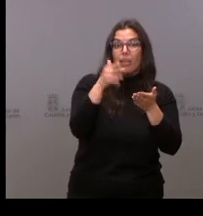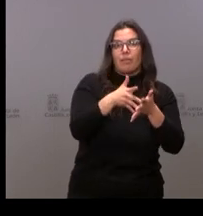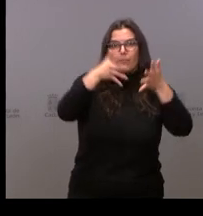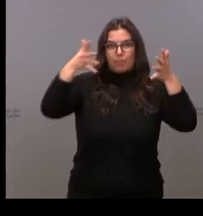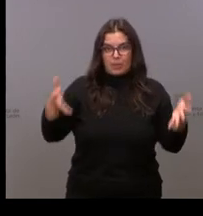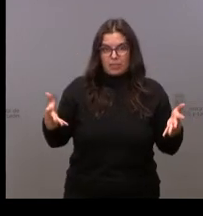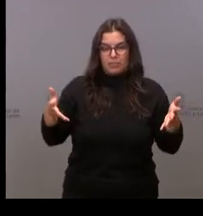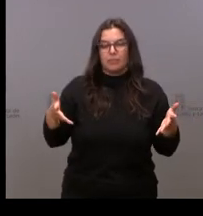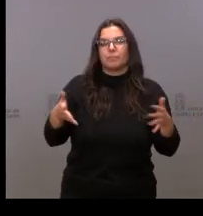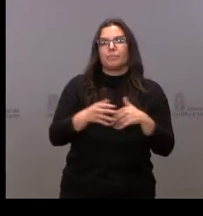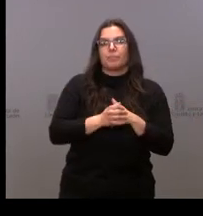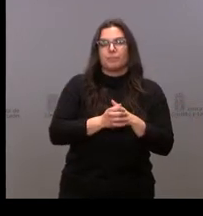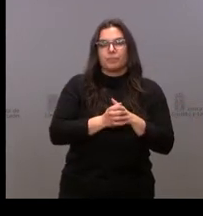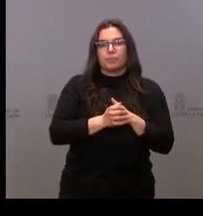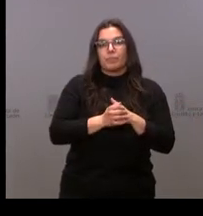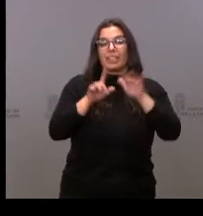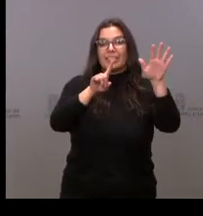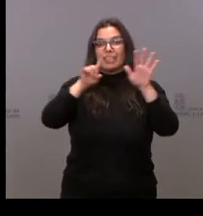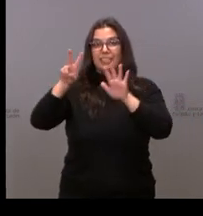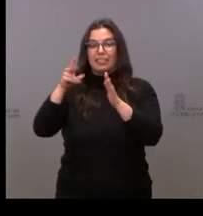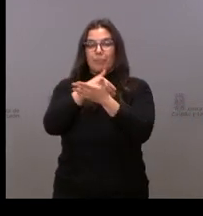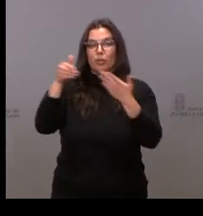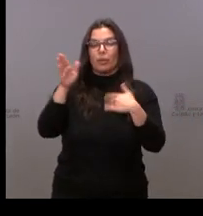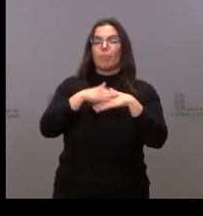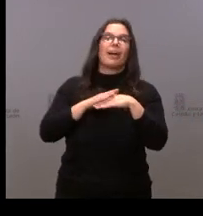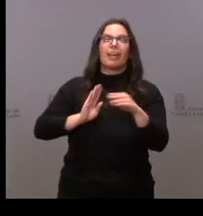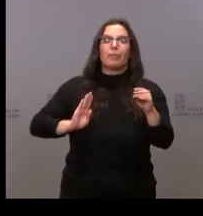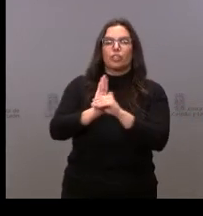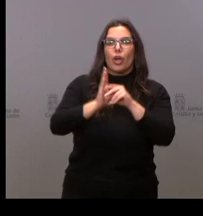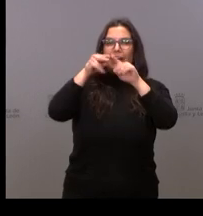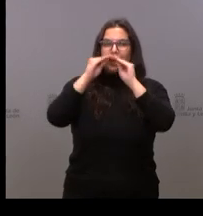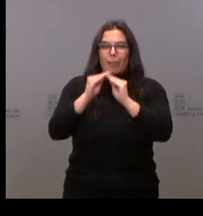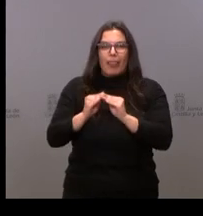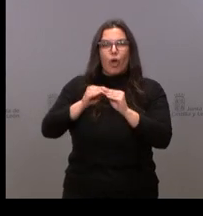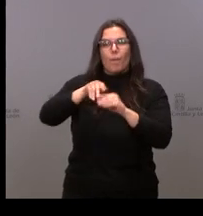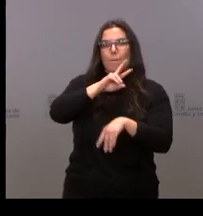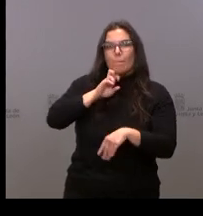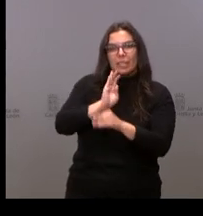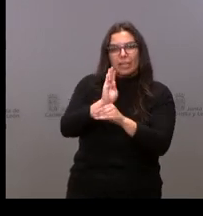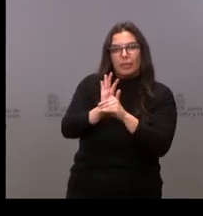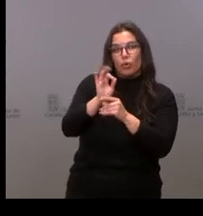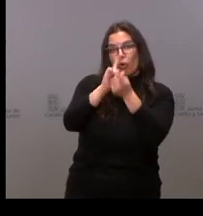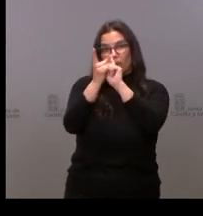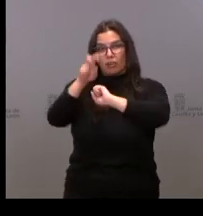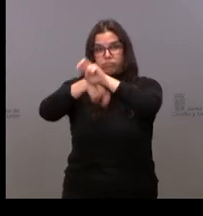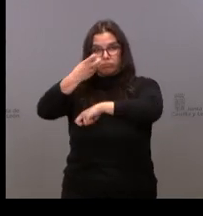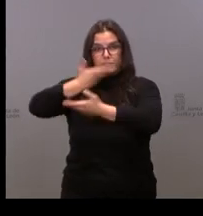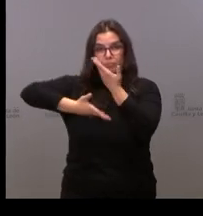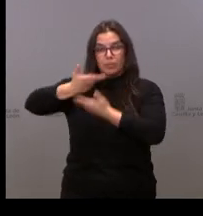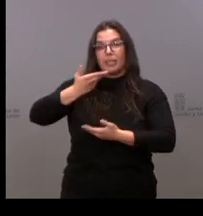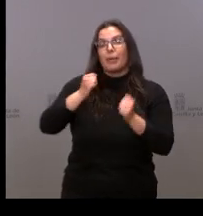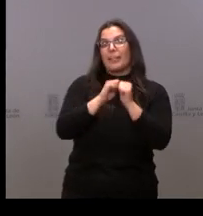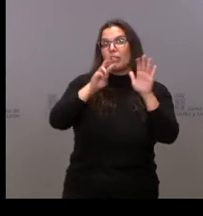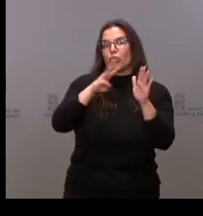no universitarios, 67 millones para inversiones en reparación, mantenimiento y sustitución y 28 millones